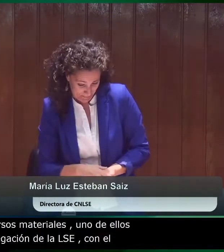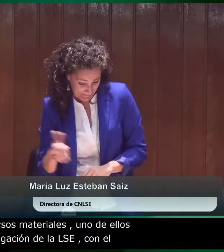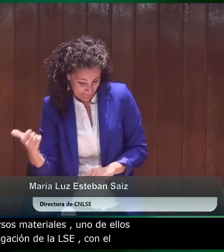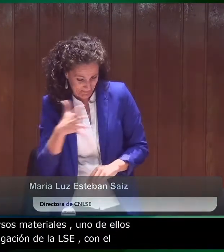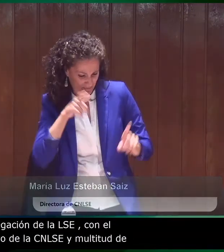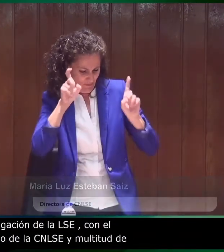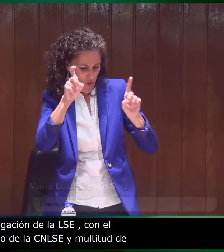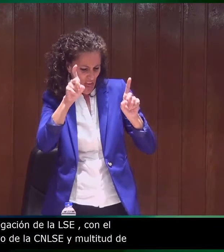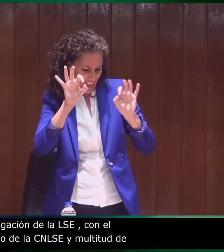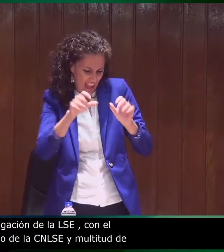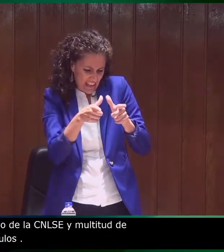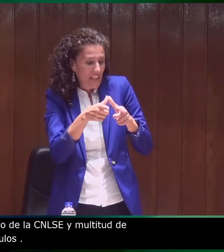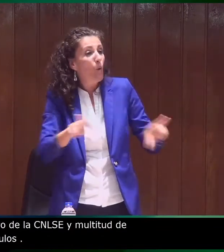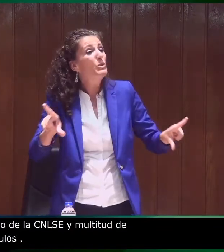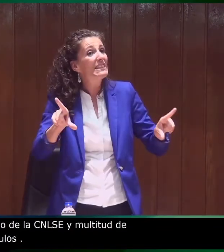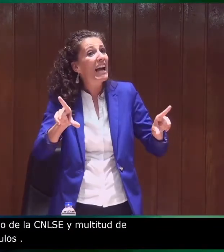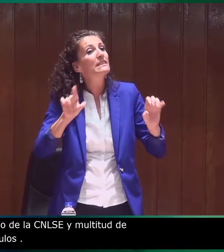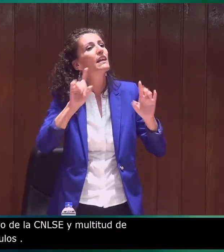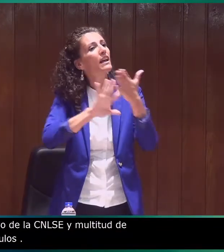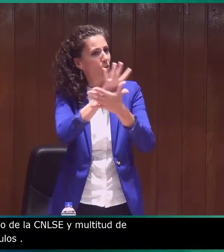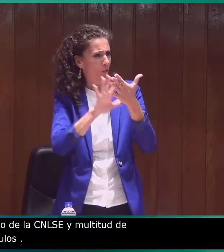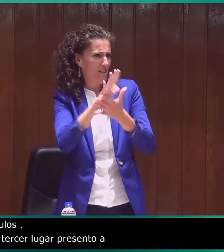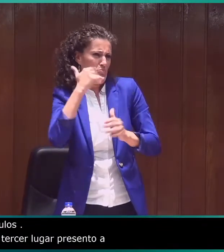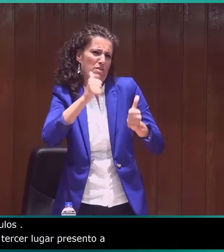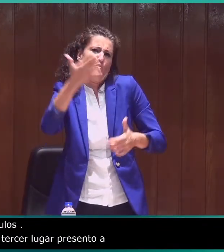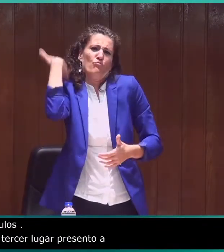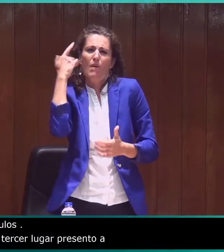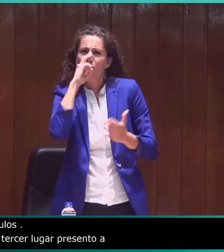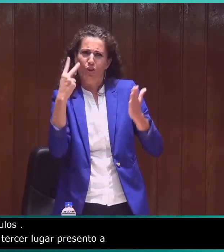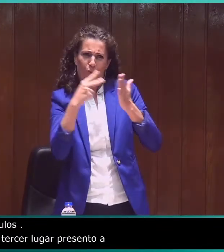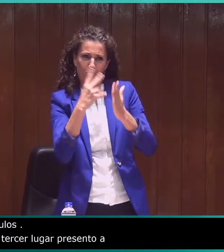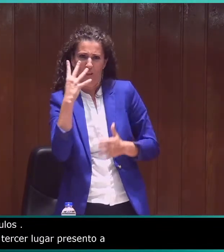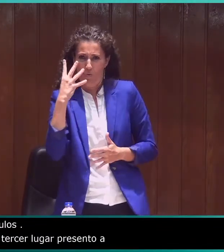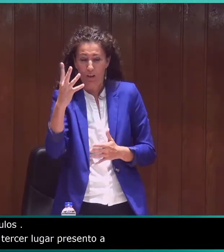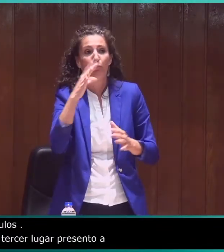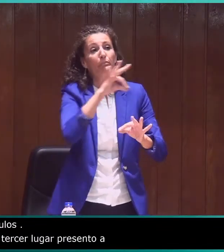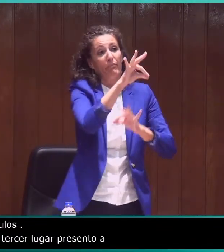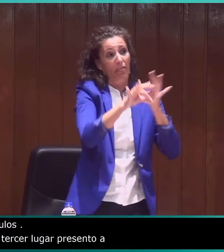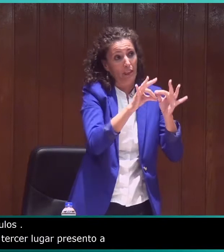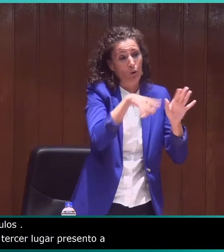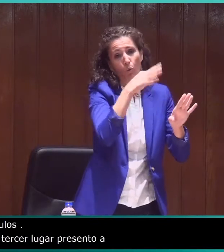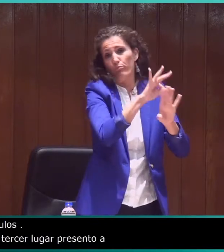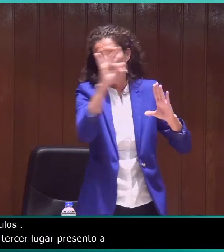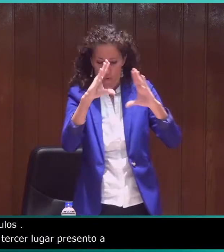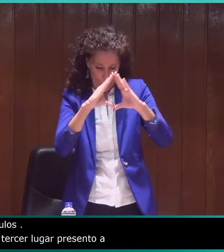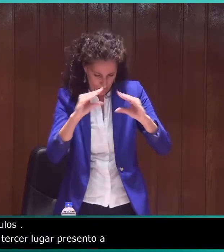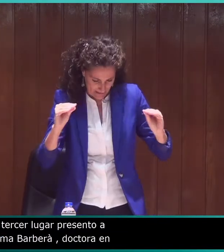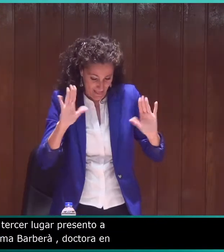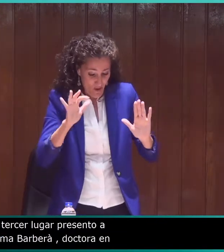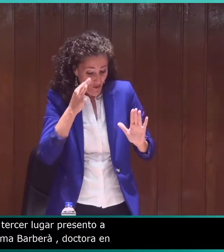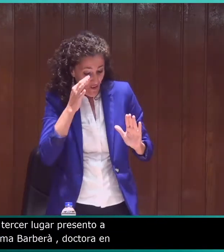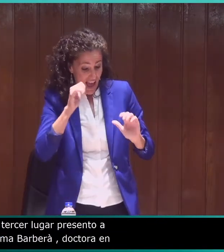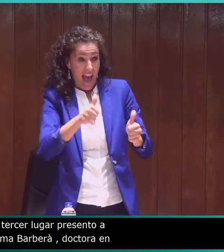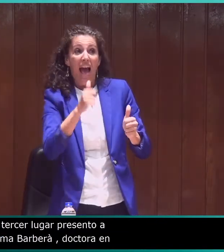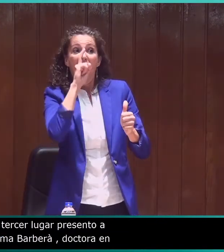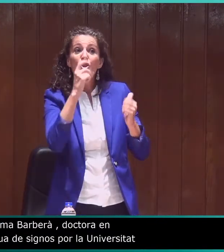por la Universidad Pompeu Fabra. Y imparte docencia sobre lingüística de las lenguas de signos españolas desde el año 2004. En primer lugar,